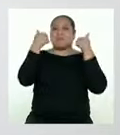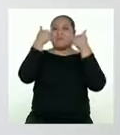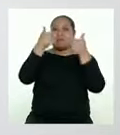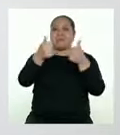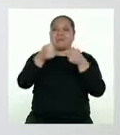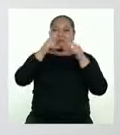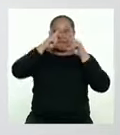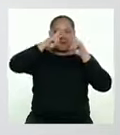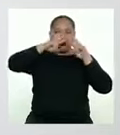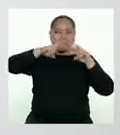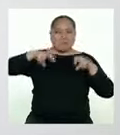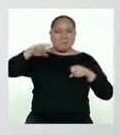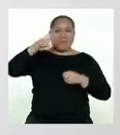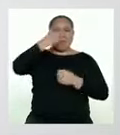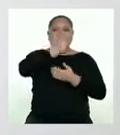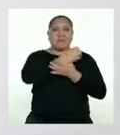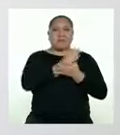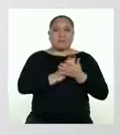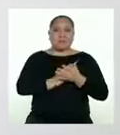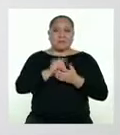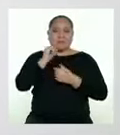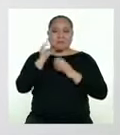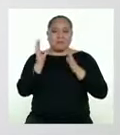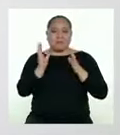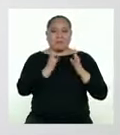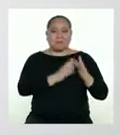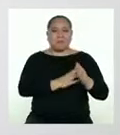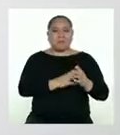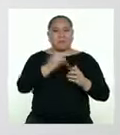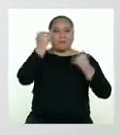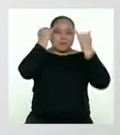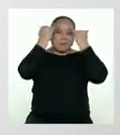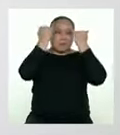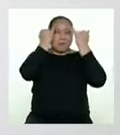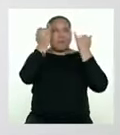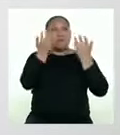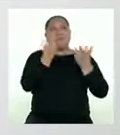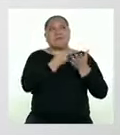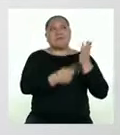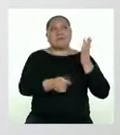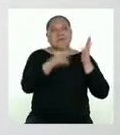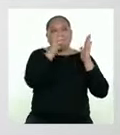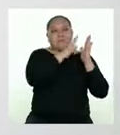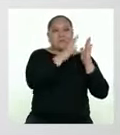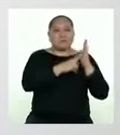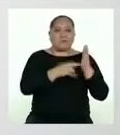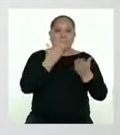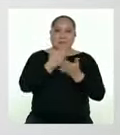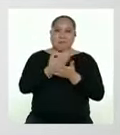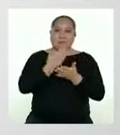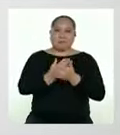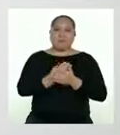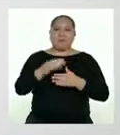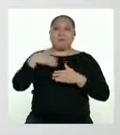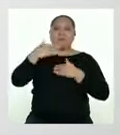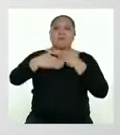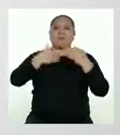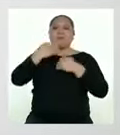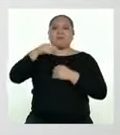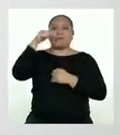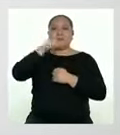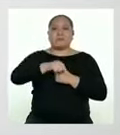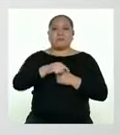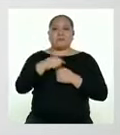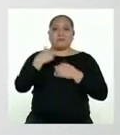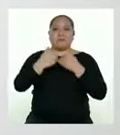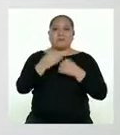primera inspección, que nos ha permitido elaborar algunas hipótesis que podremos ir confirmando conforme avancemos